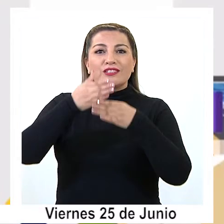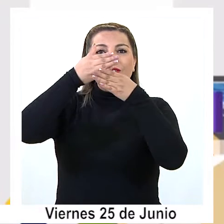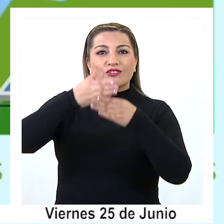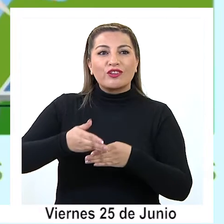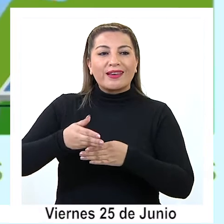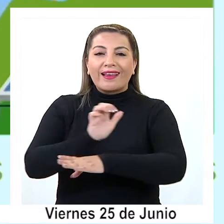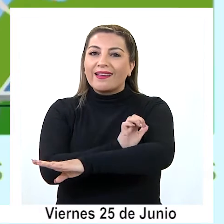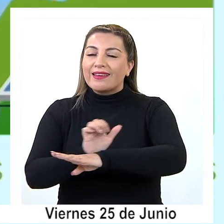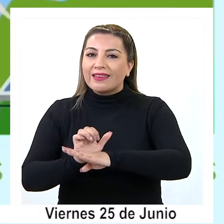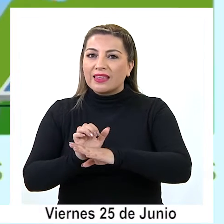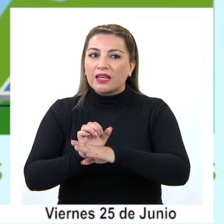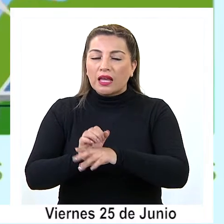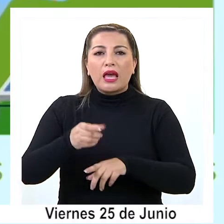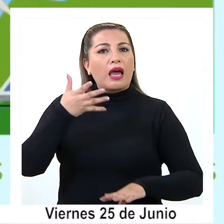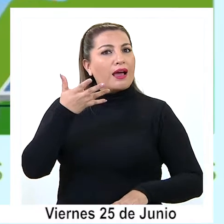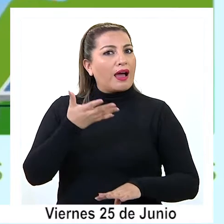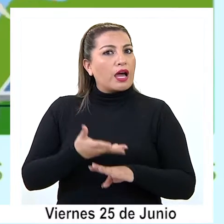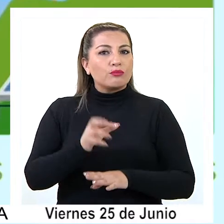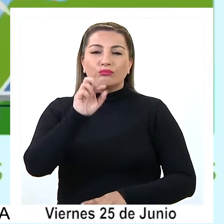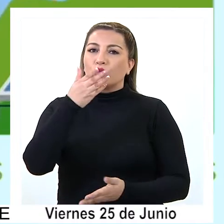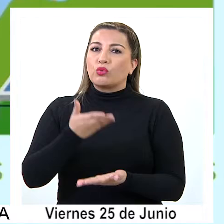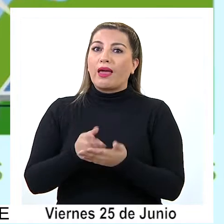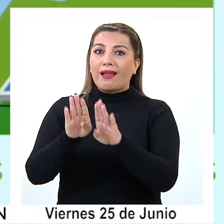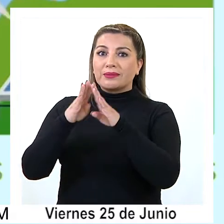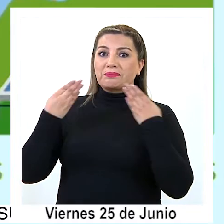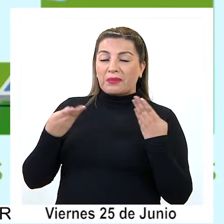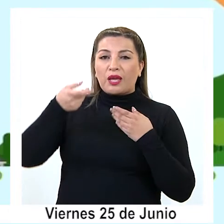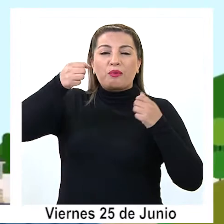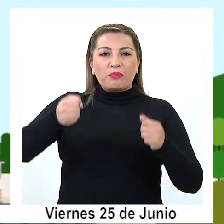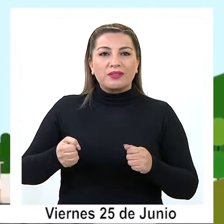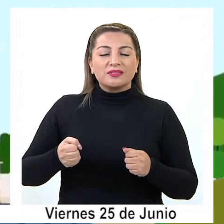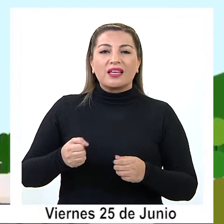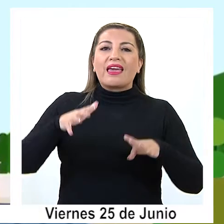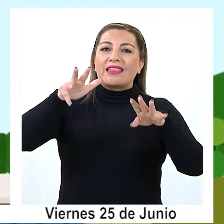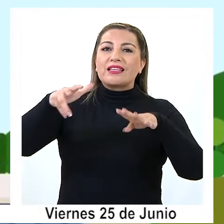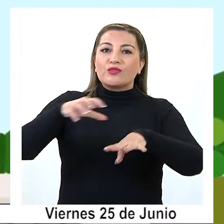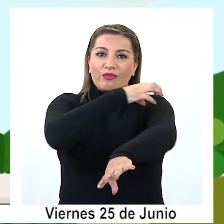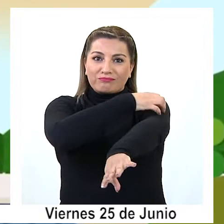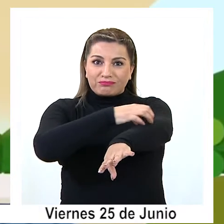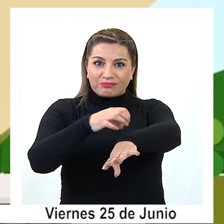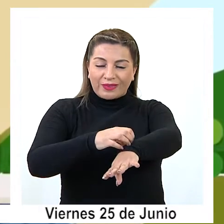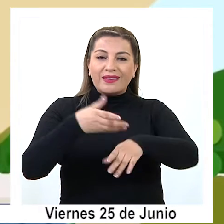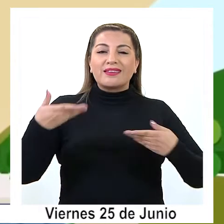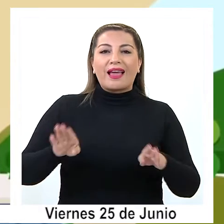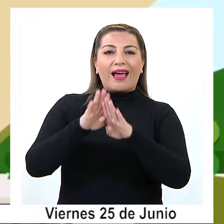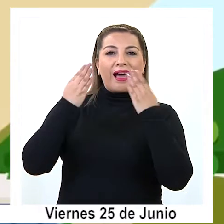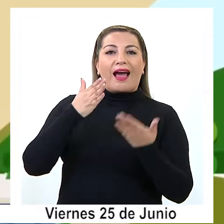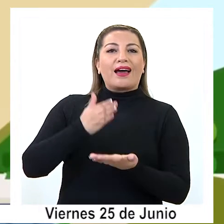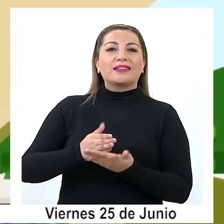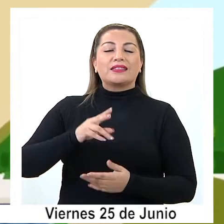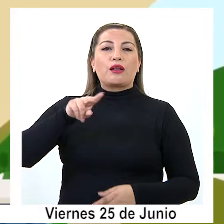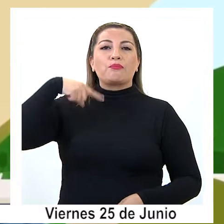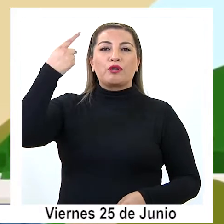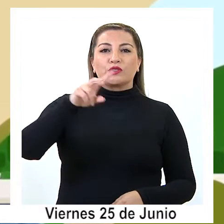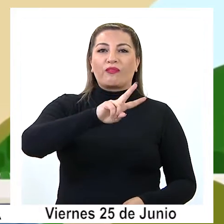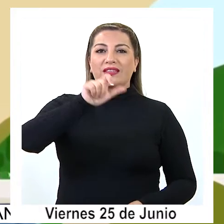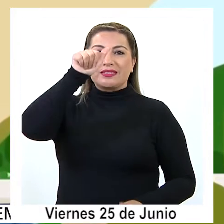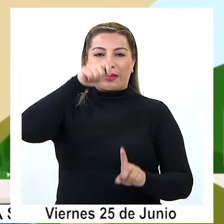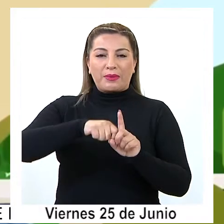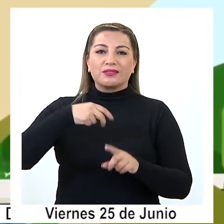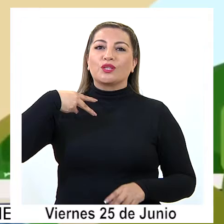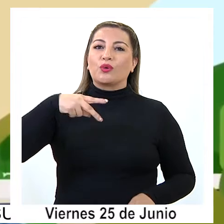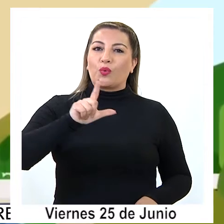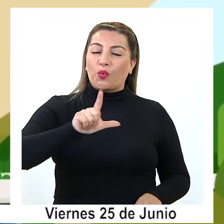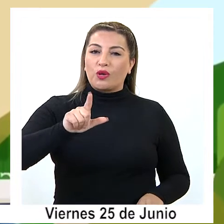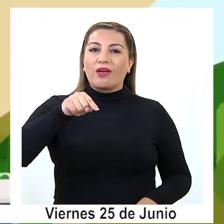Energética, aún mantiene sus postulaciones abiertas en 19 comunas del país hasta el próximo 26 de julio de